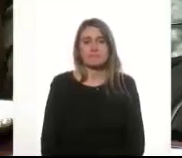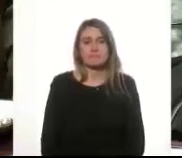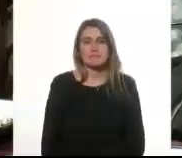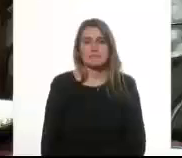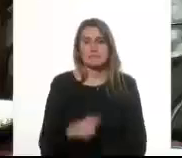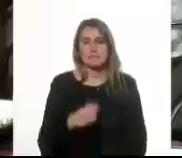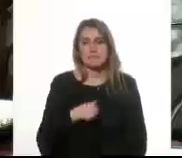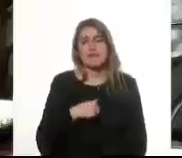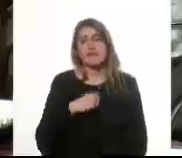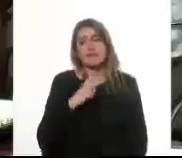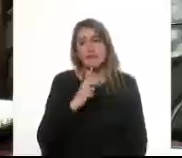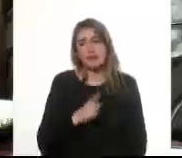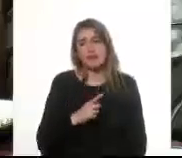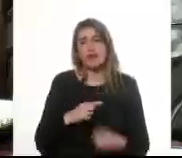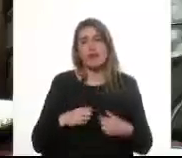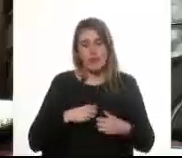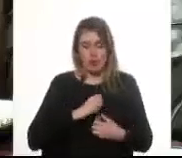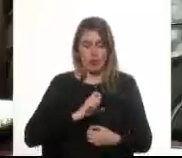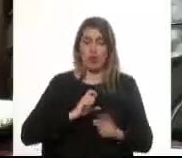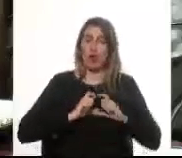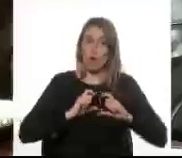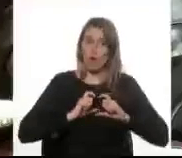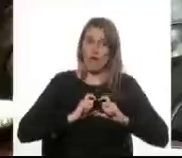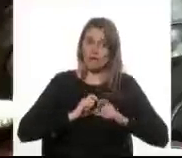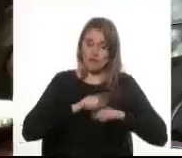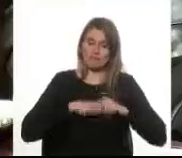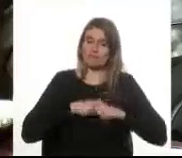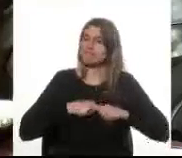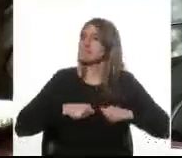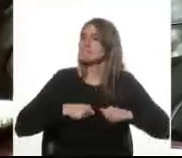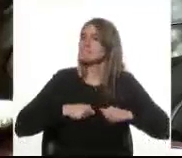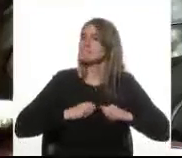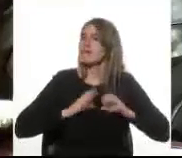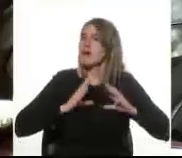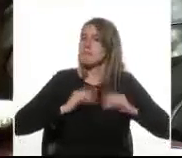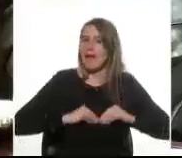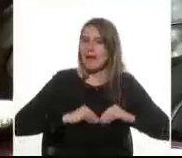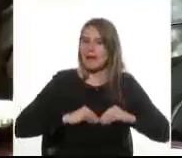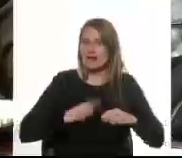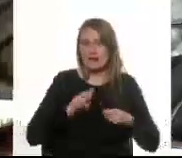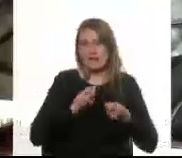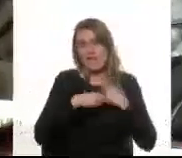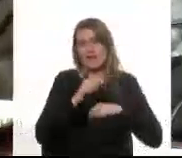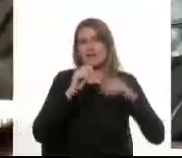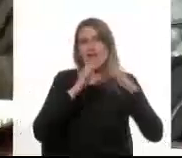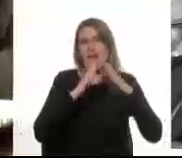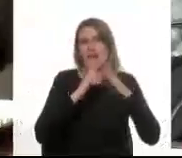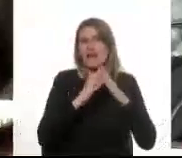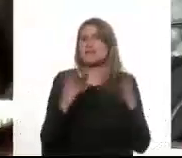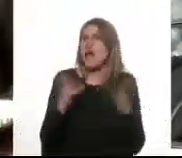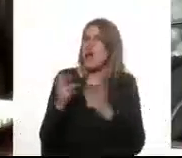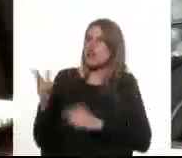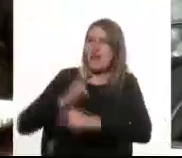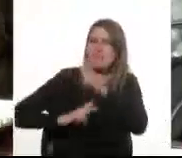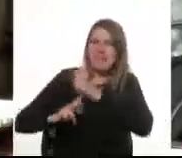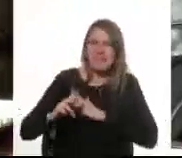Tuve que hacerle un nudo al corazón Para poderla vender Y ahora me vienen a acusar Que manejaba millones de dólares Y me vienen ahora vienen